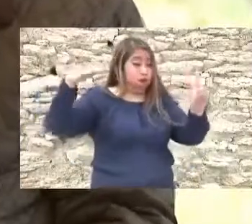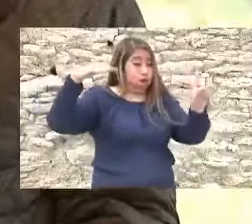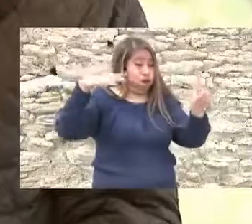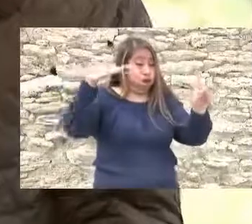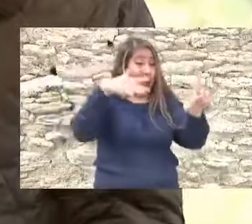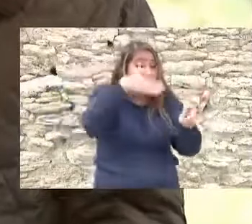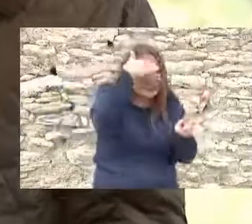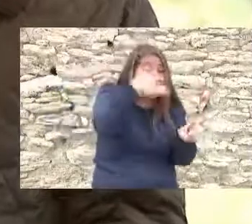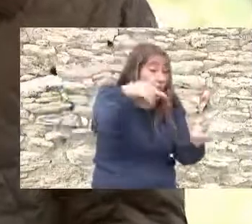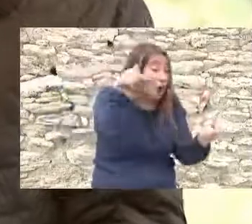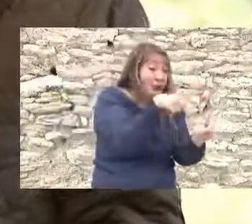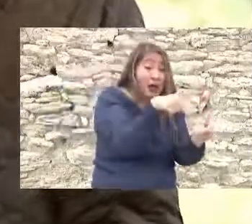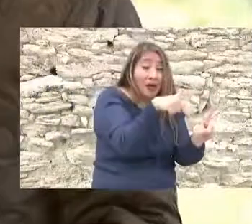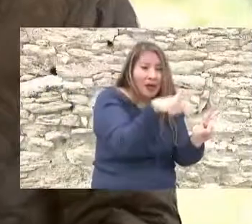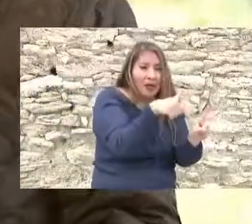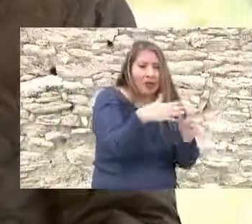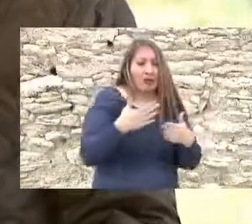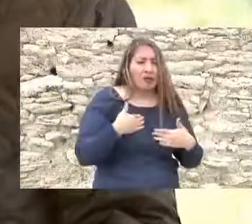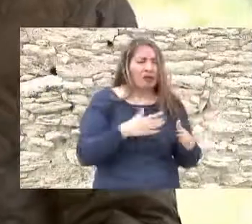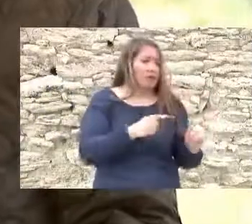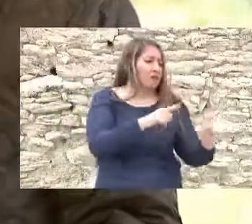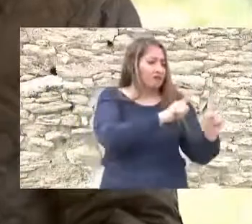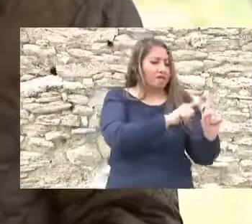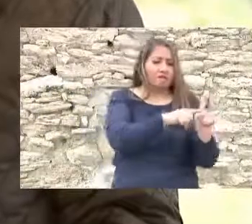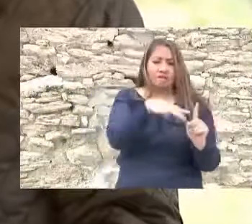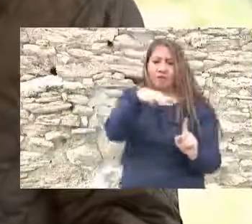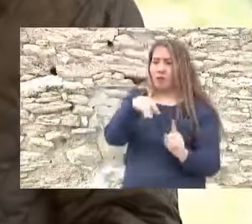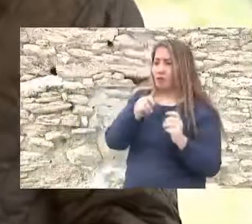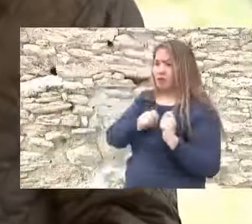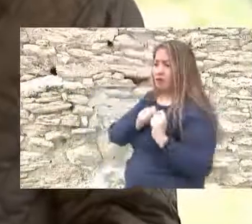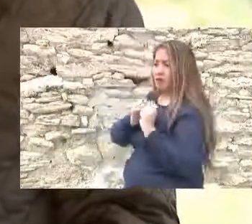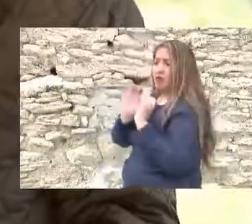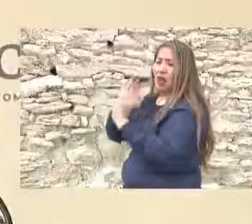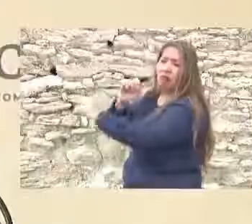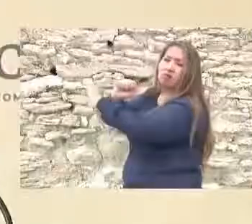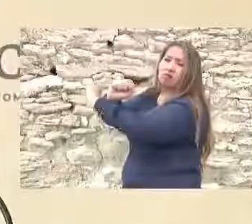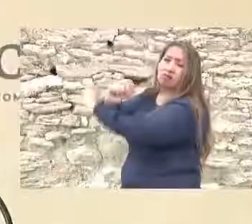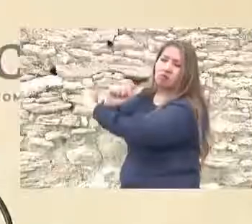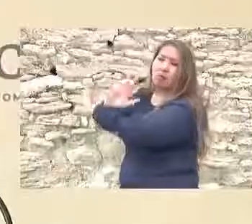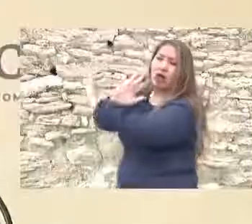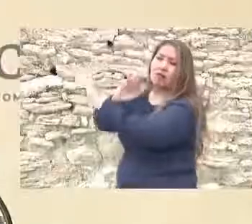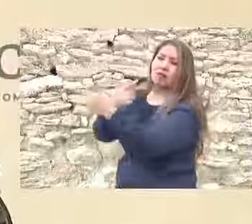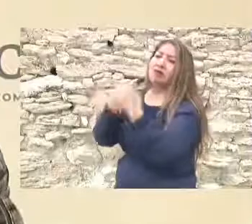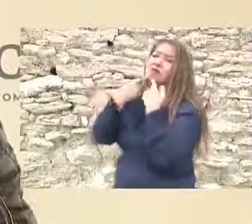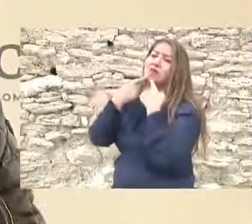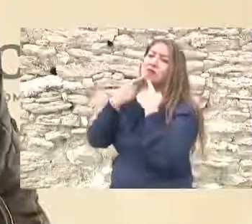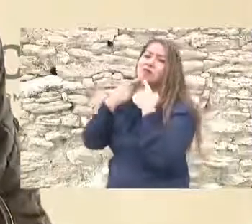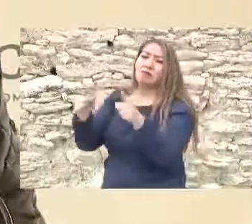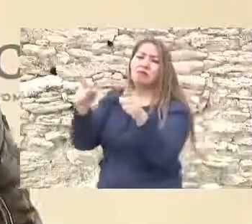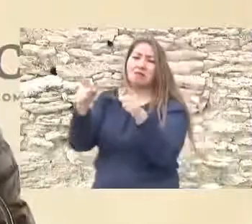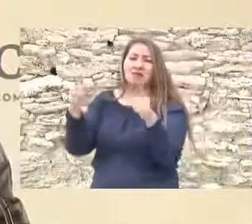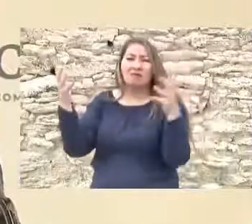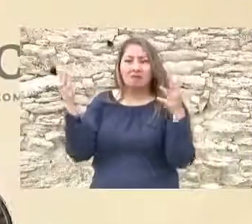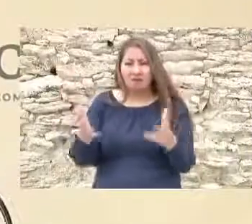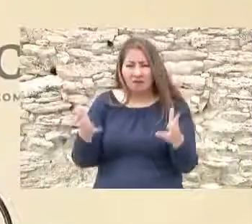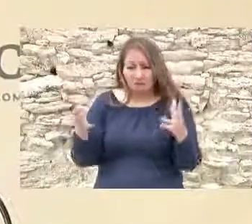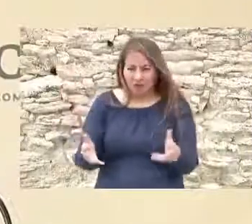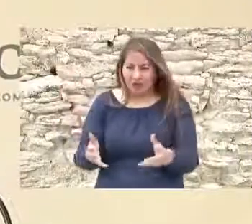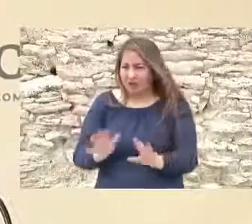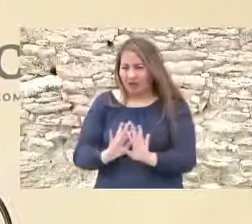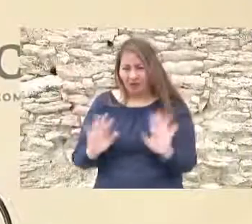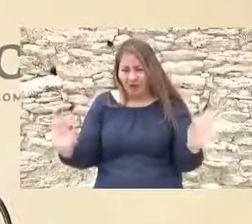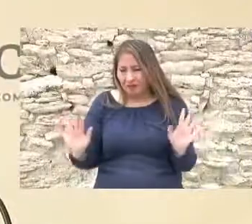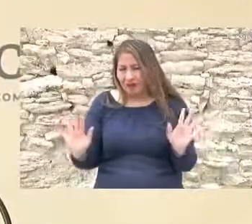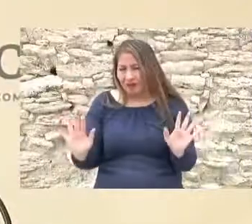que está aquí y él se entrega y declara que lo hace para no poner